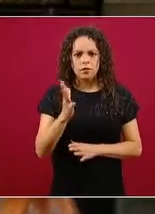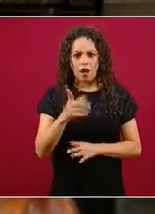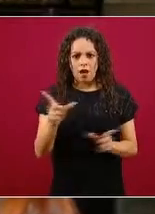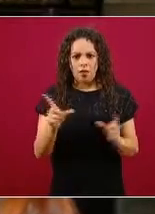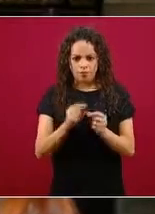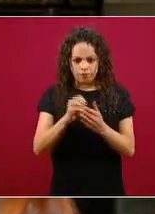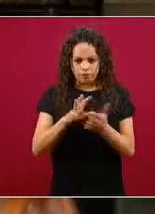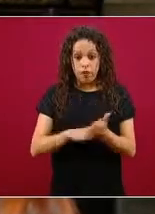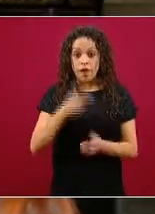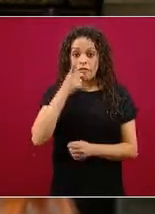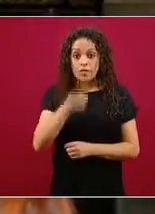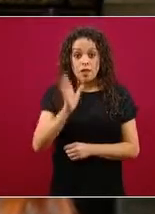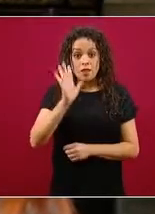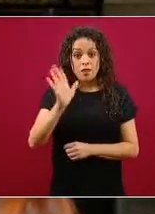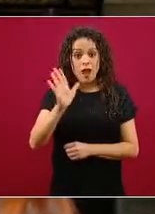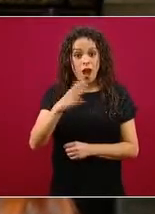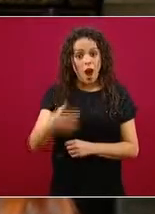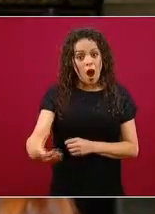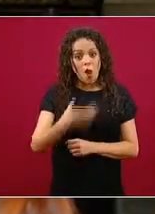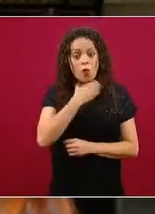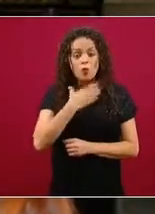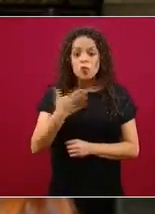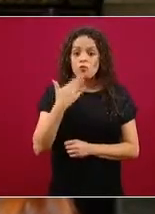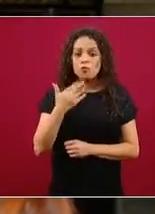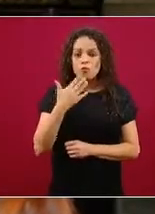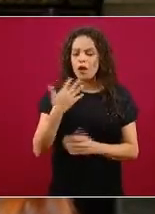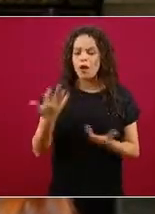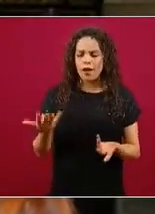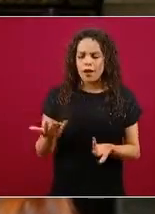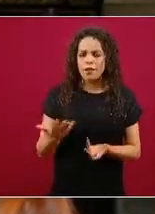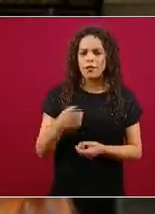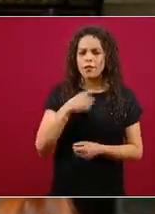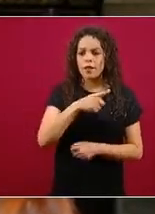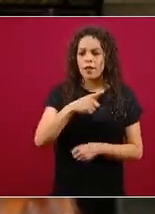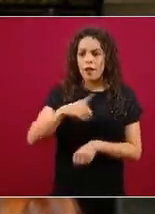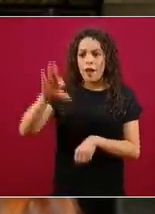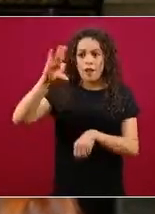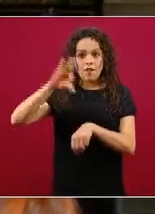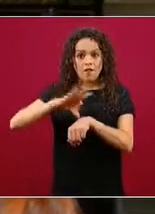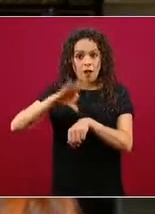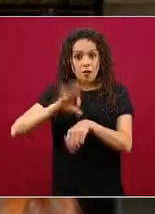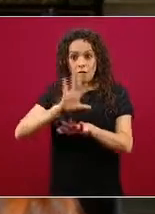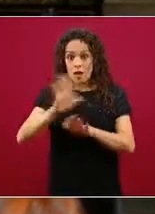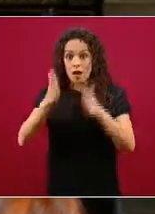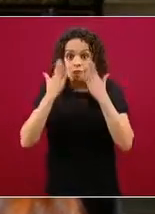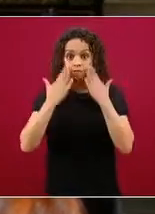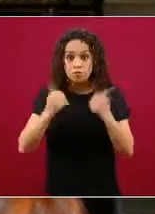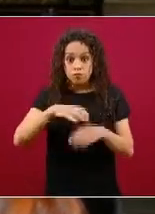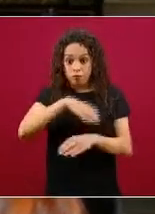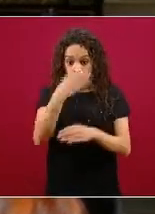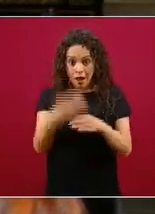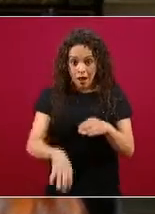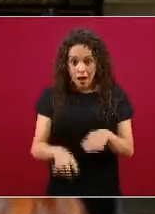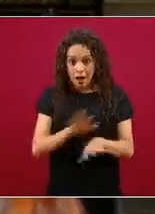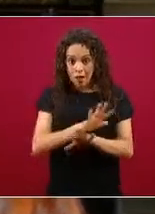agotado, porque aunque no se encuentra en farmacias, sí está en Mercado Libre a precios muy altos, pero en ninguna